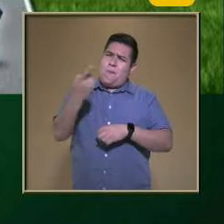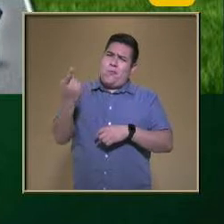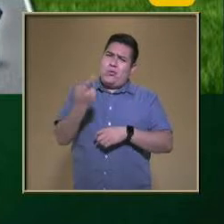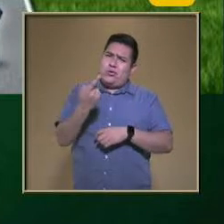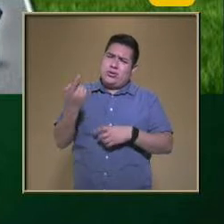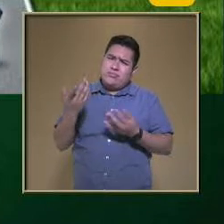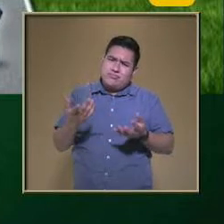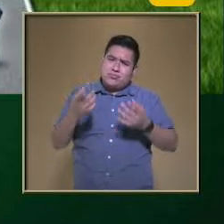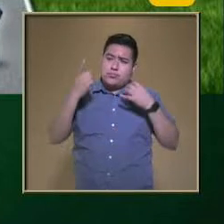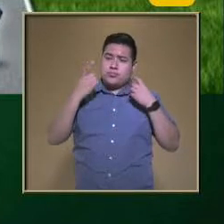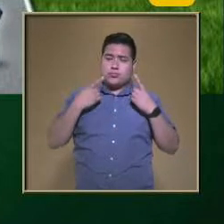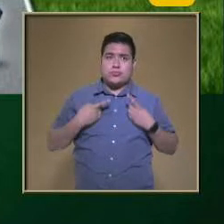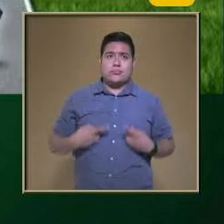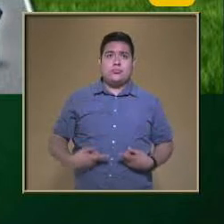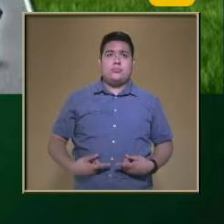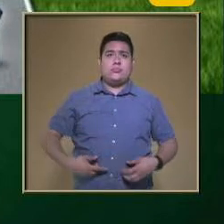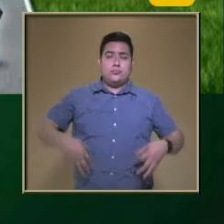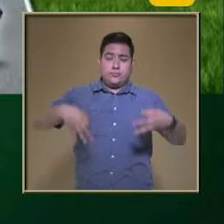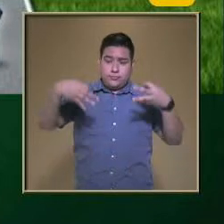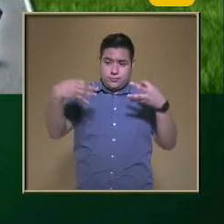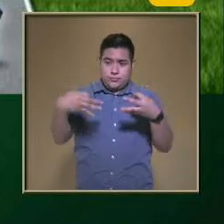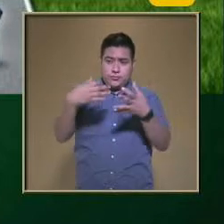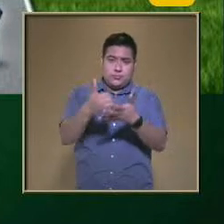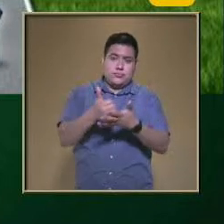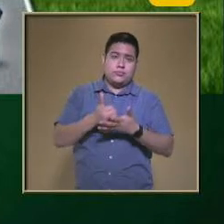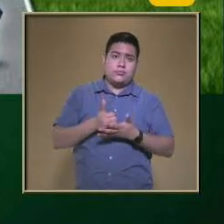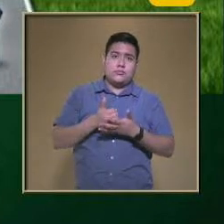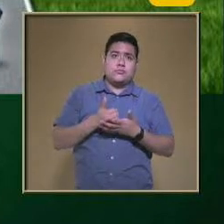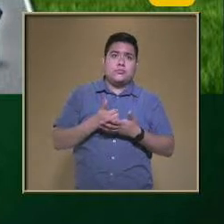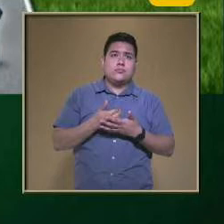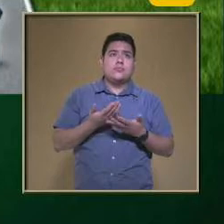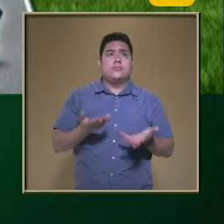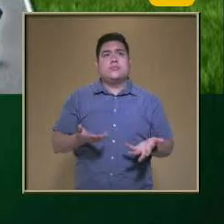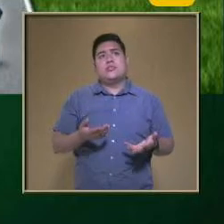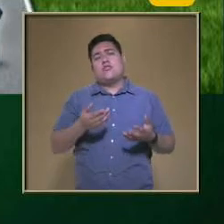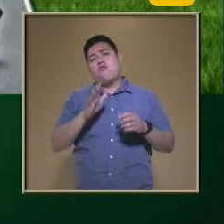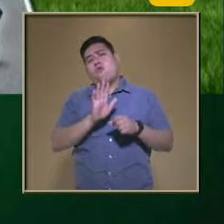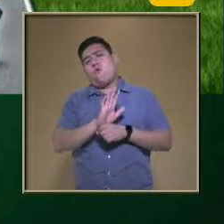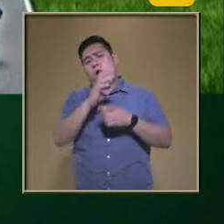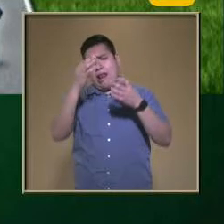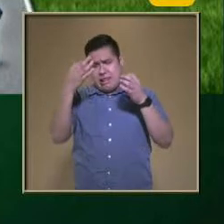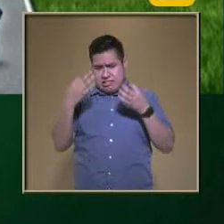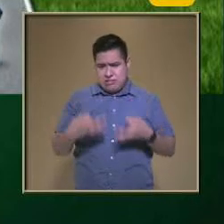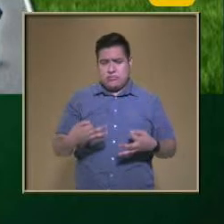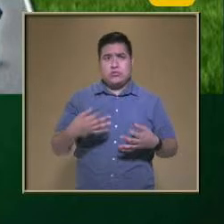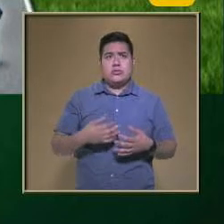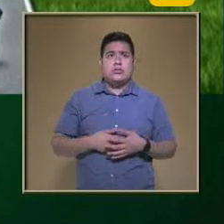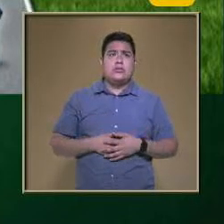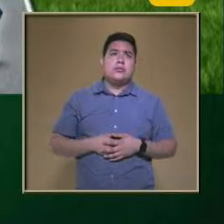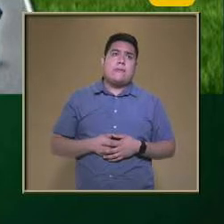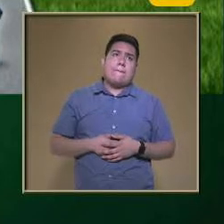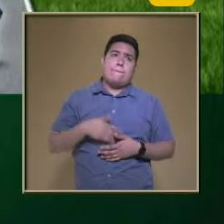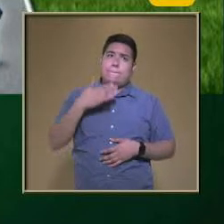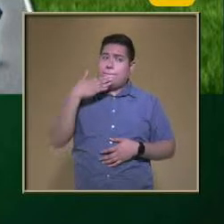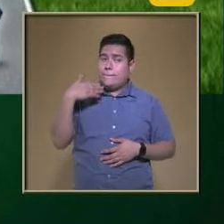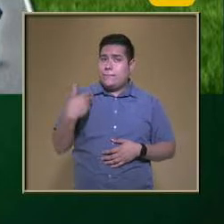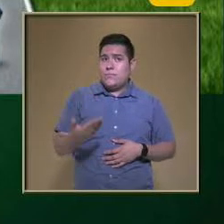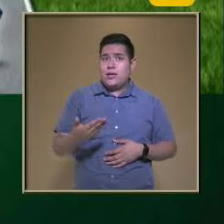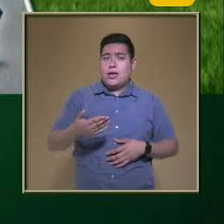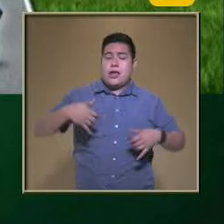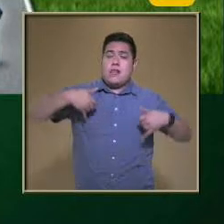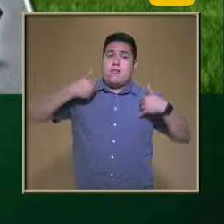Que una dieta correcta Nos beneficia ¿Cómo saber Qué dieta Es la adecuada Para tu edad? Bueno En la